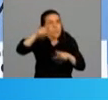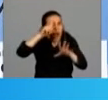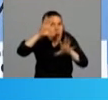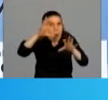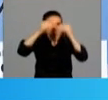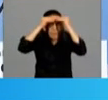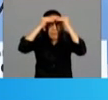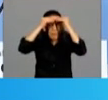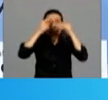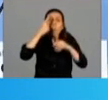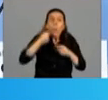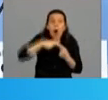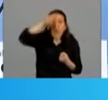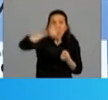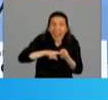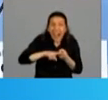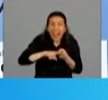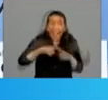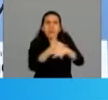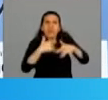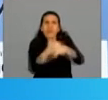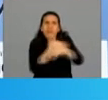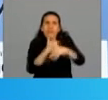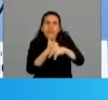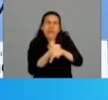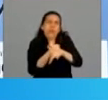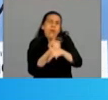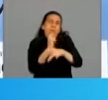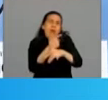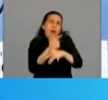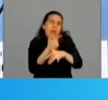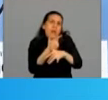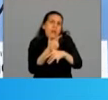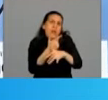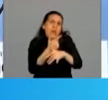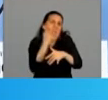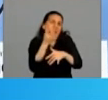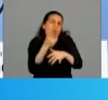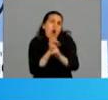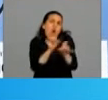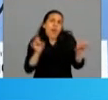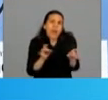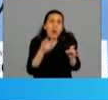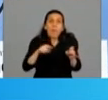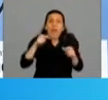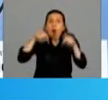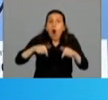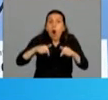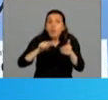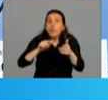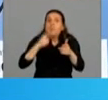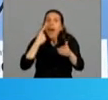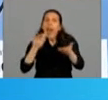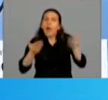estamos a 1.000 casos por día aproximadamente. Hoy, repitiendo datos pero para separar en la provincia,